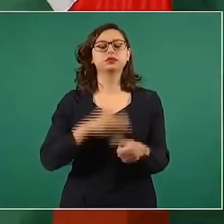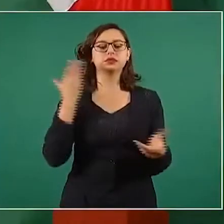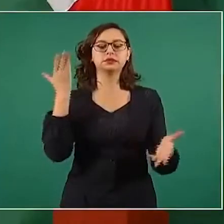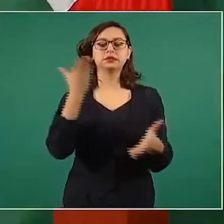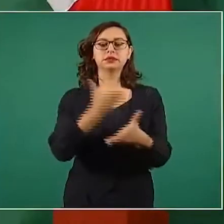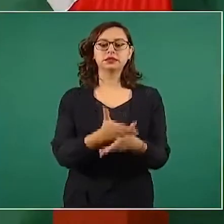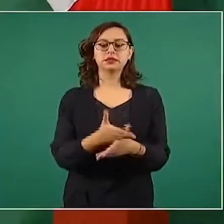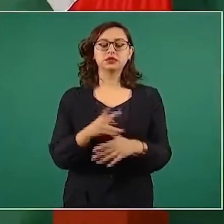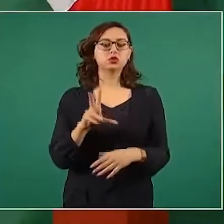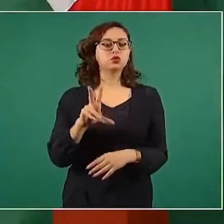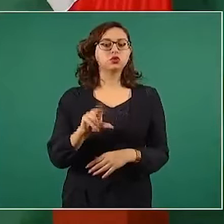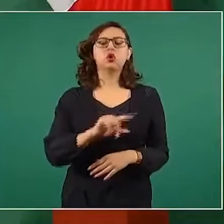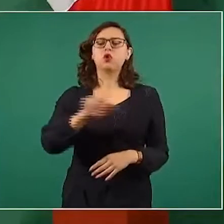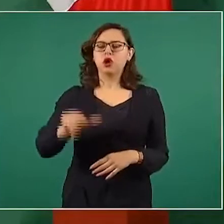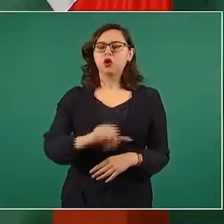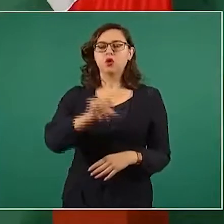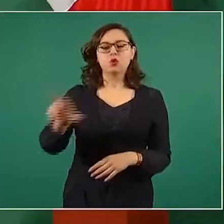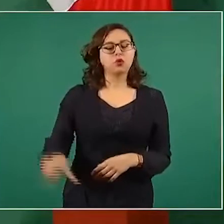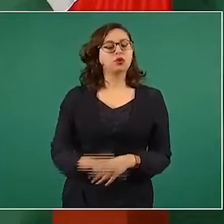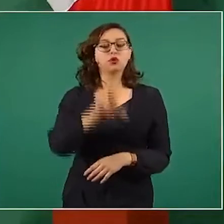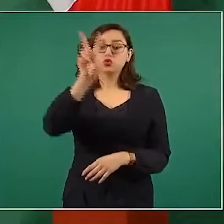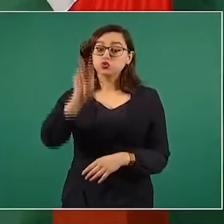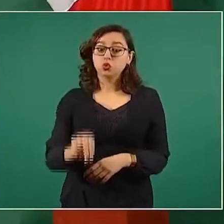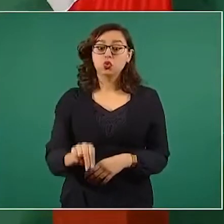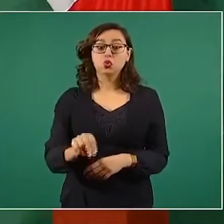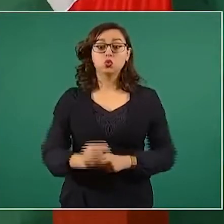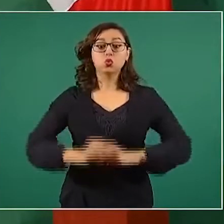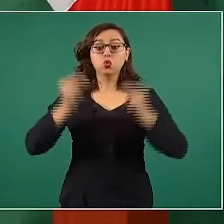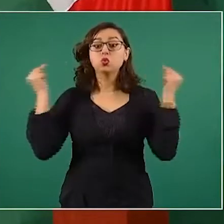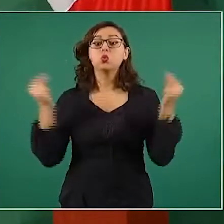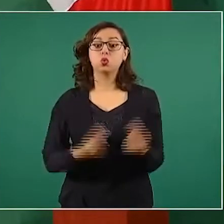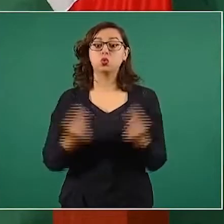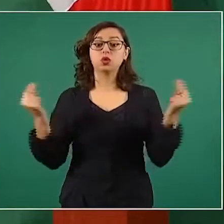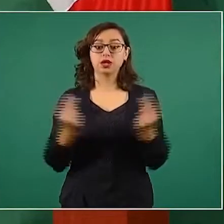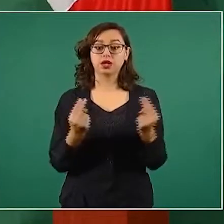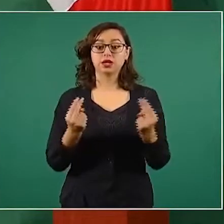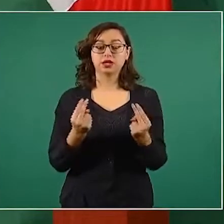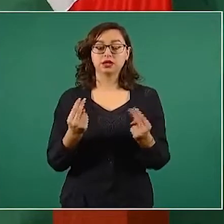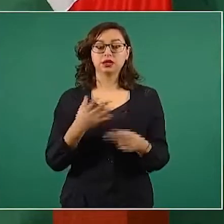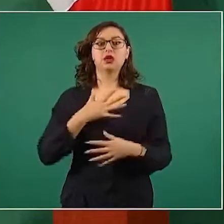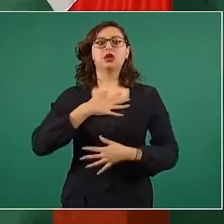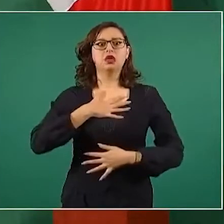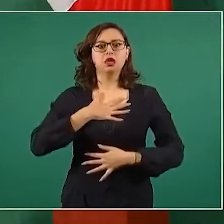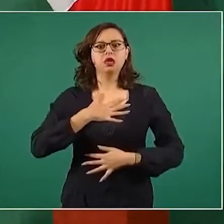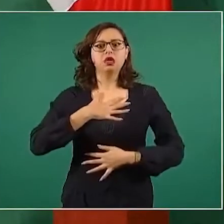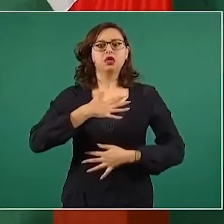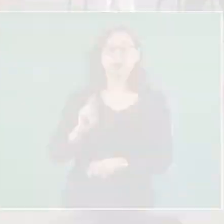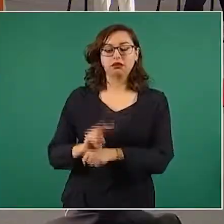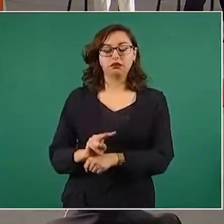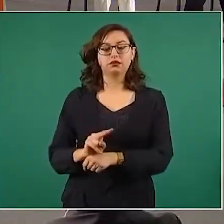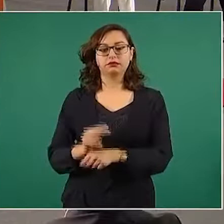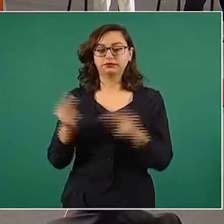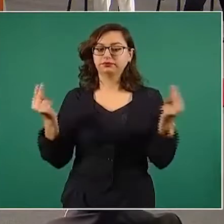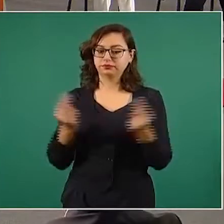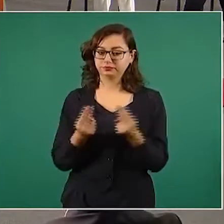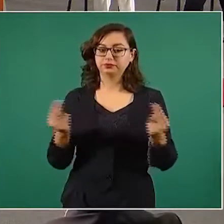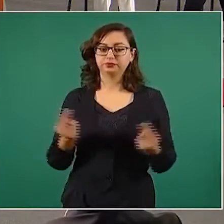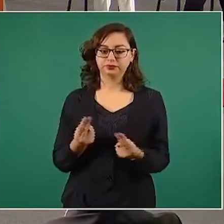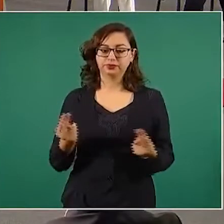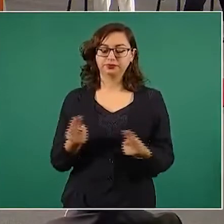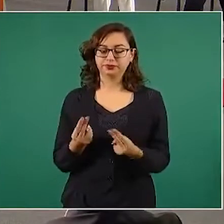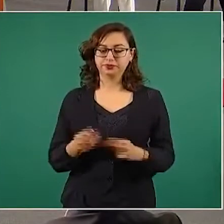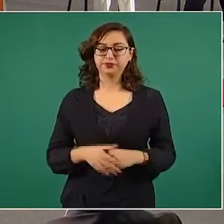urgencias. No esperes más. Eso es una urgencia crítica, la dificultad para respirar. Lo último y muy